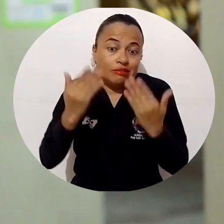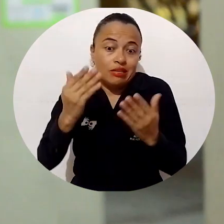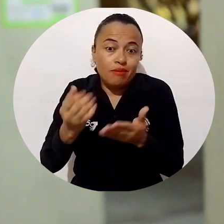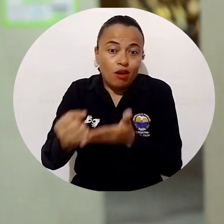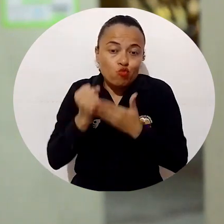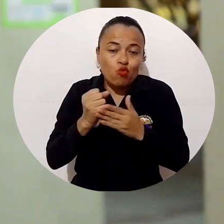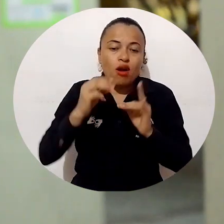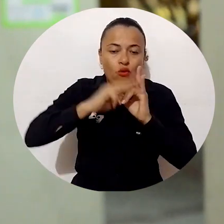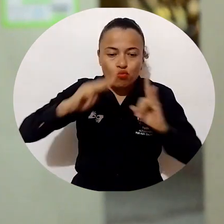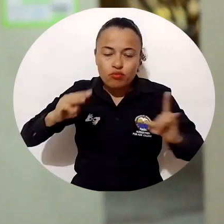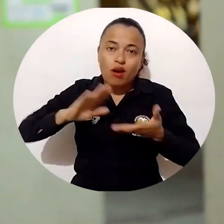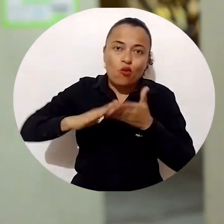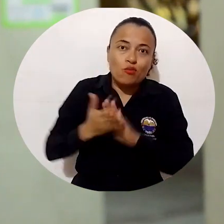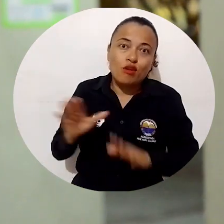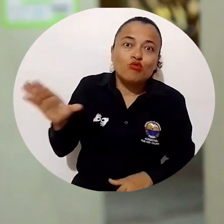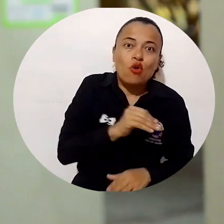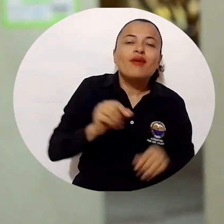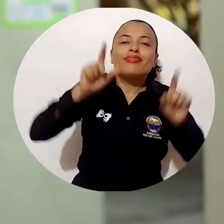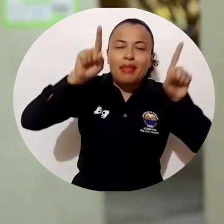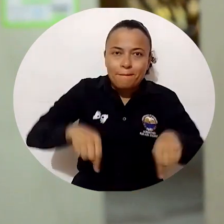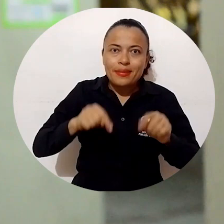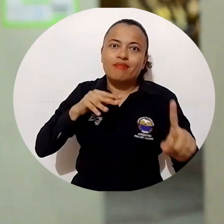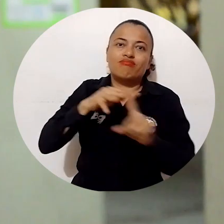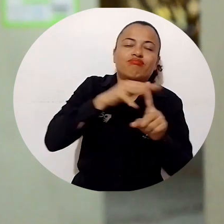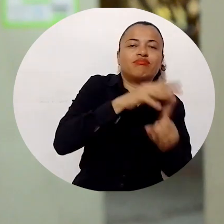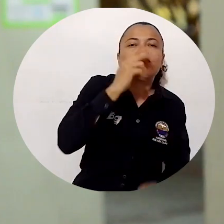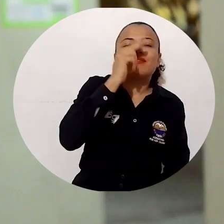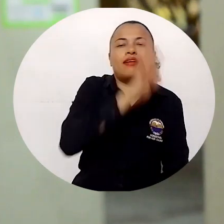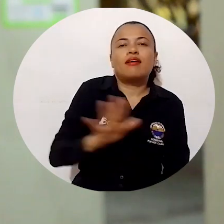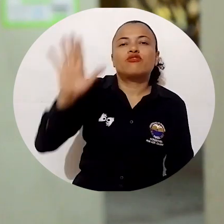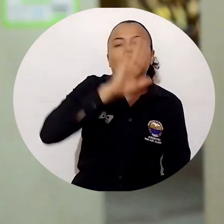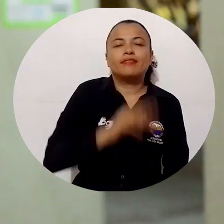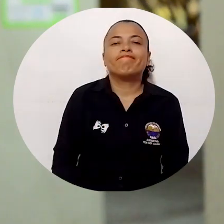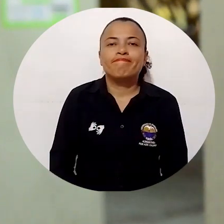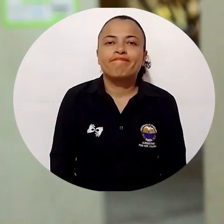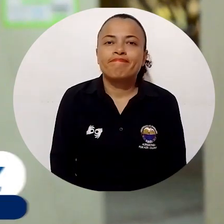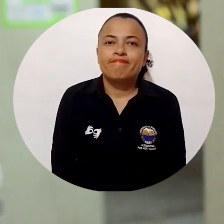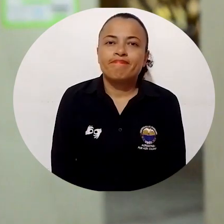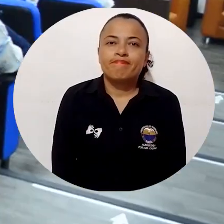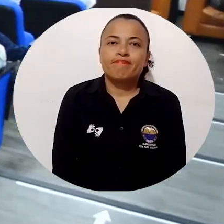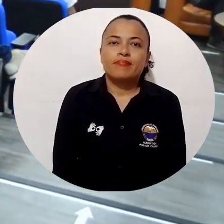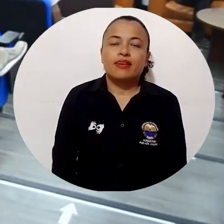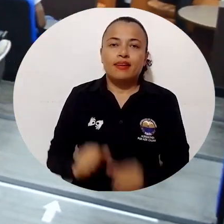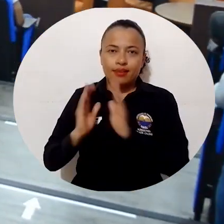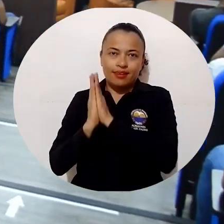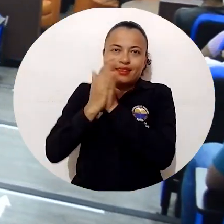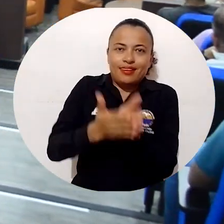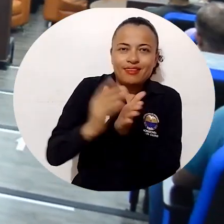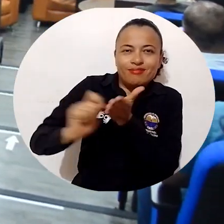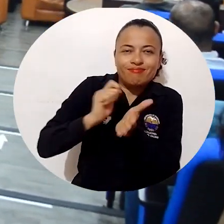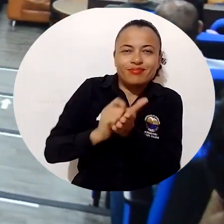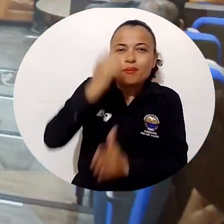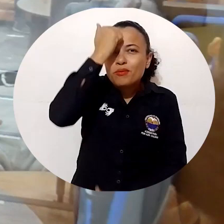no solamente para nuestra comunidad sino a nivel nacional. La obra,